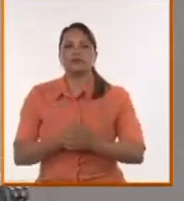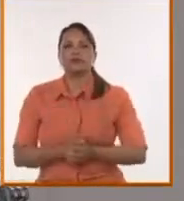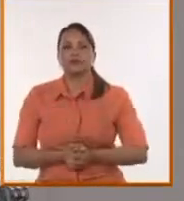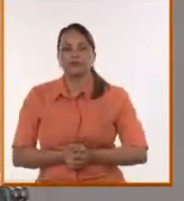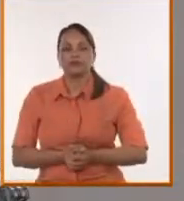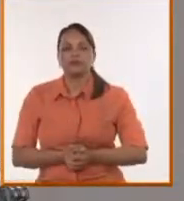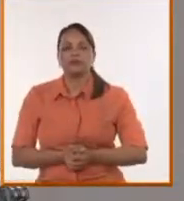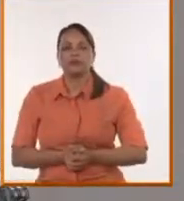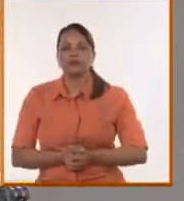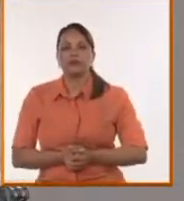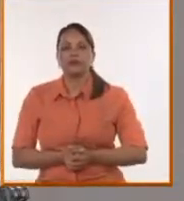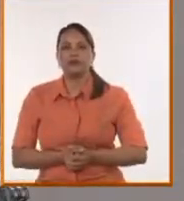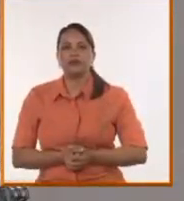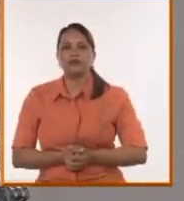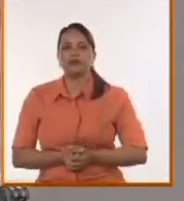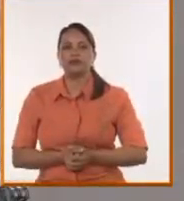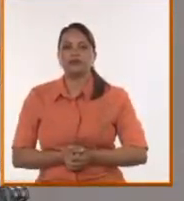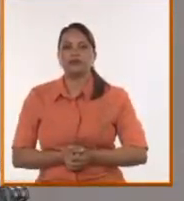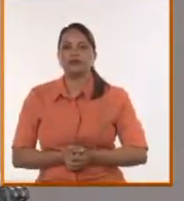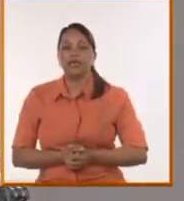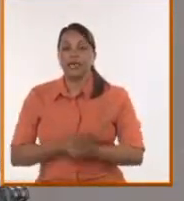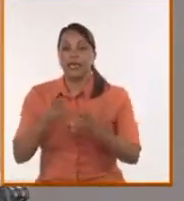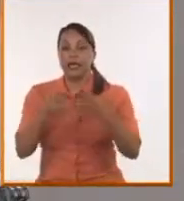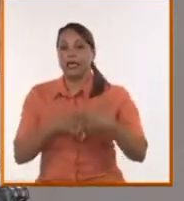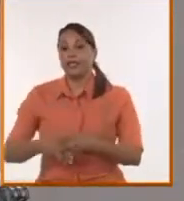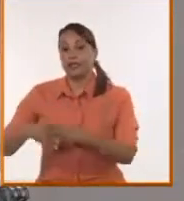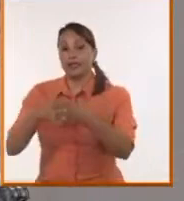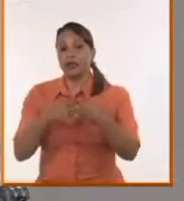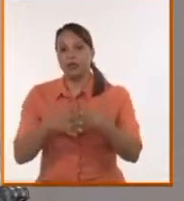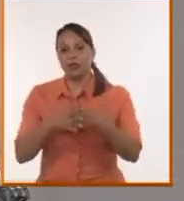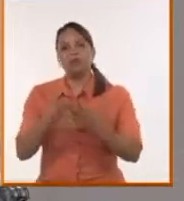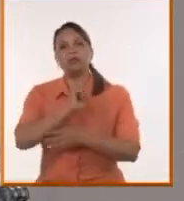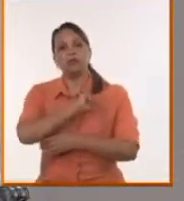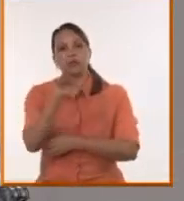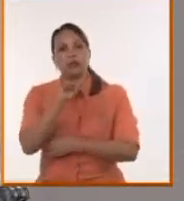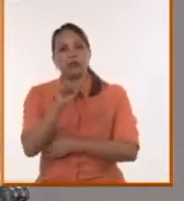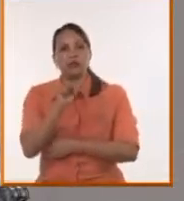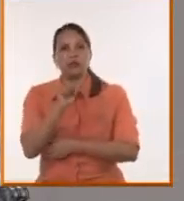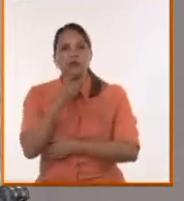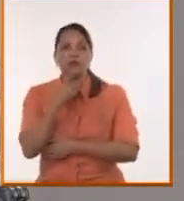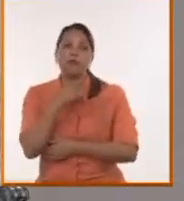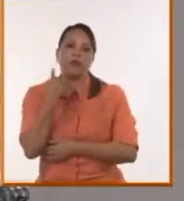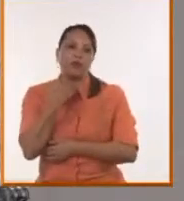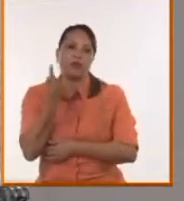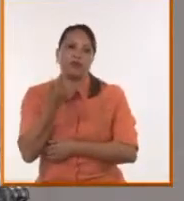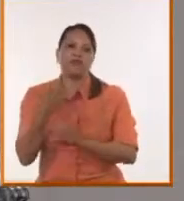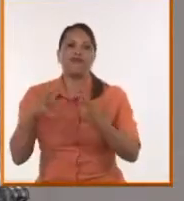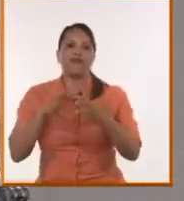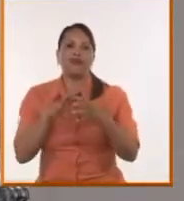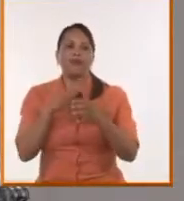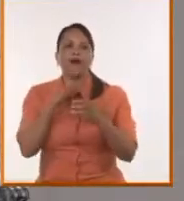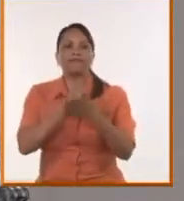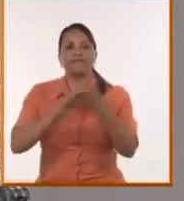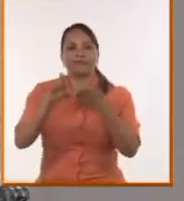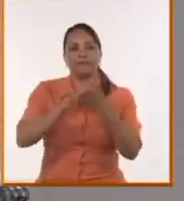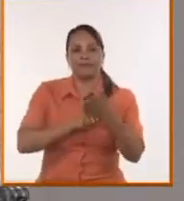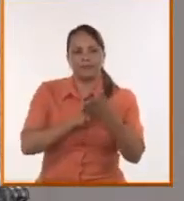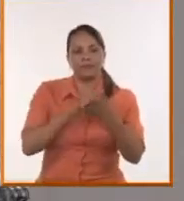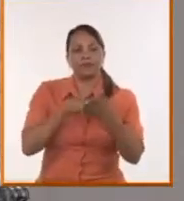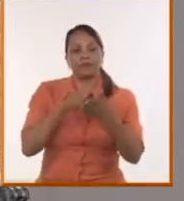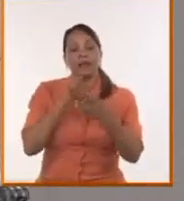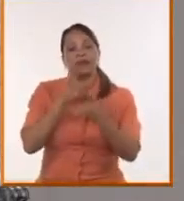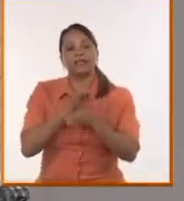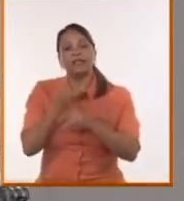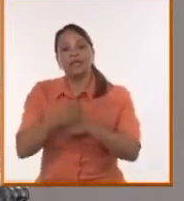esfuerzo bélico. O sea, Estados Unidos venció tácticamente, pero perdió estratégicamente. Entonces, a partir de ese momento hay que controlar